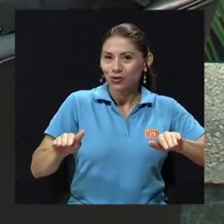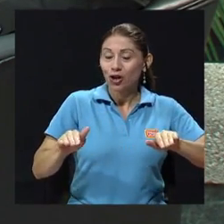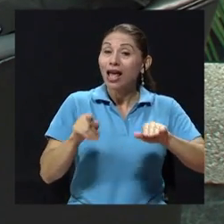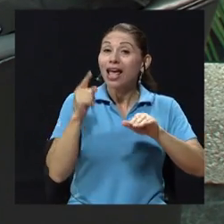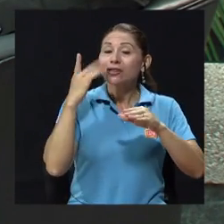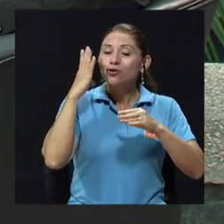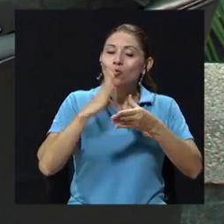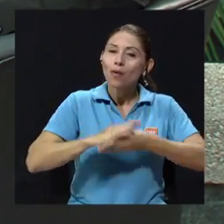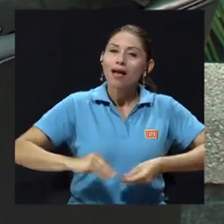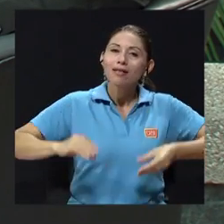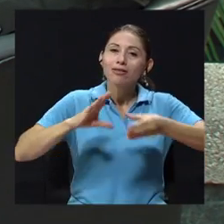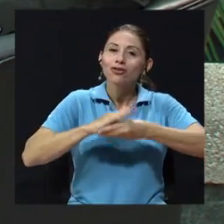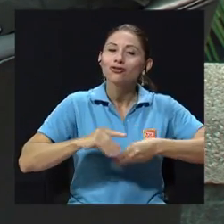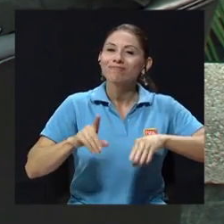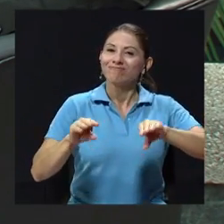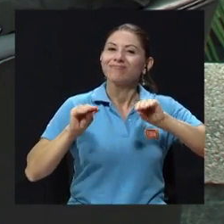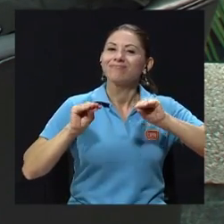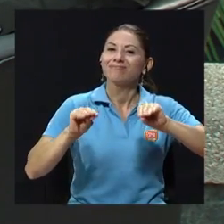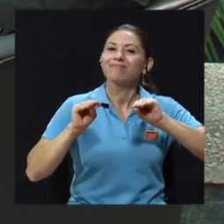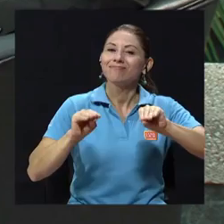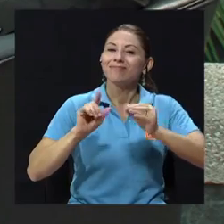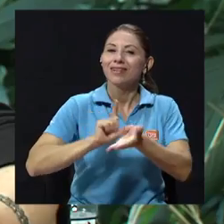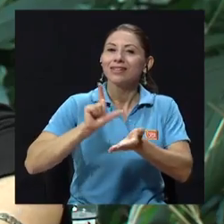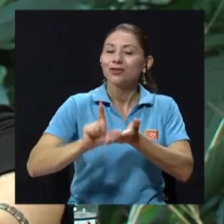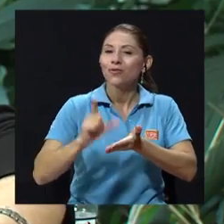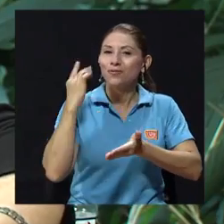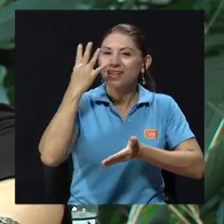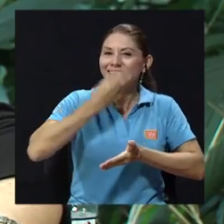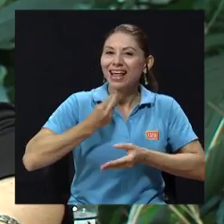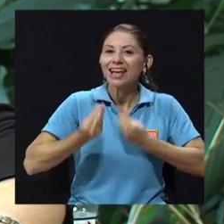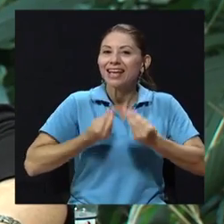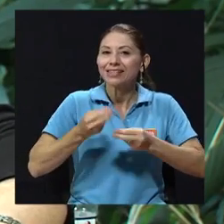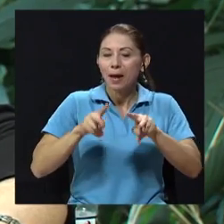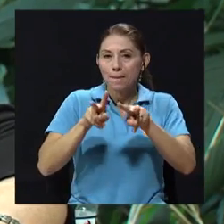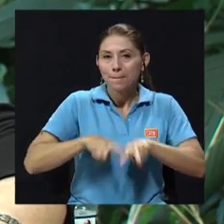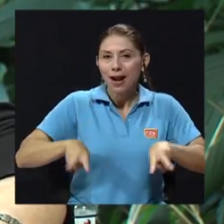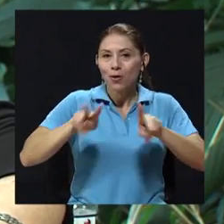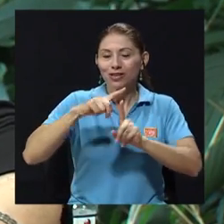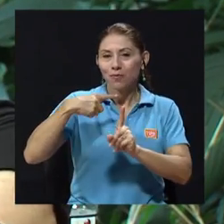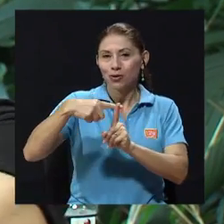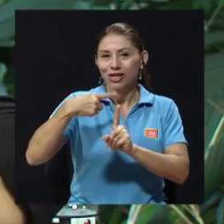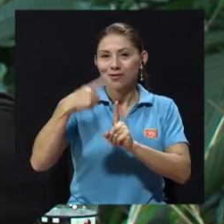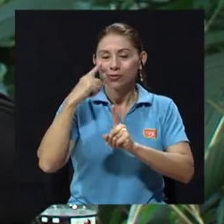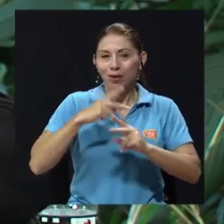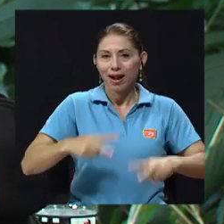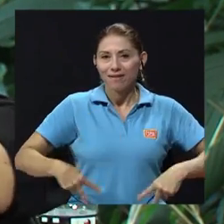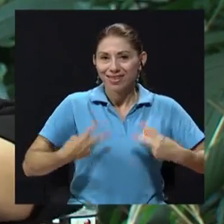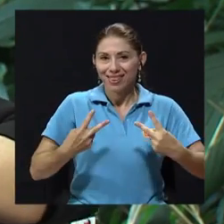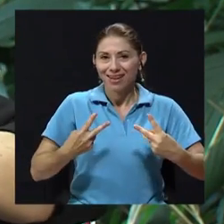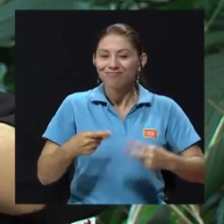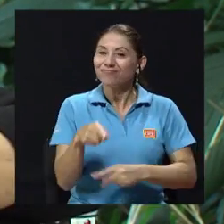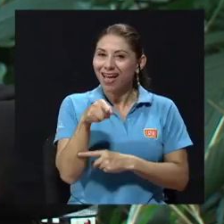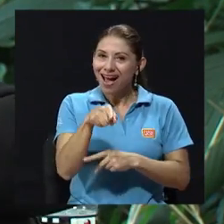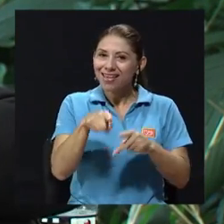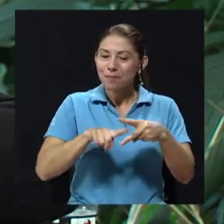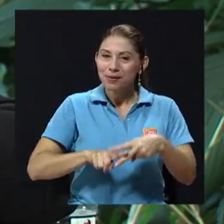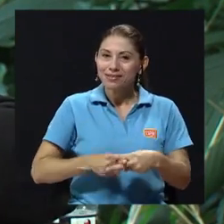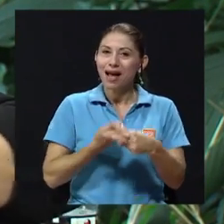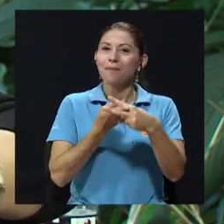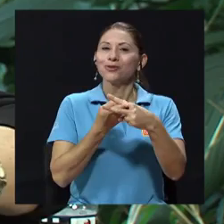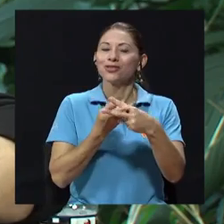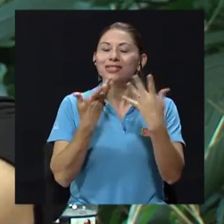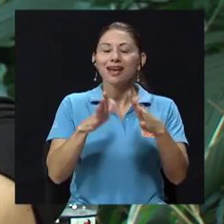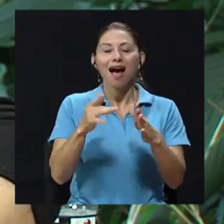una linda enseñanza, que es la enseñanza de valores positivos para la vida. Así que, entonces, ahí empezamos a